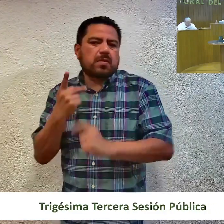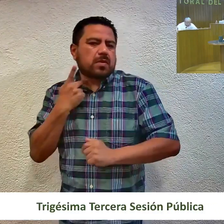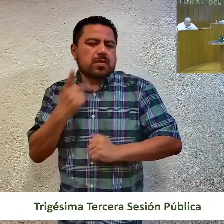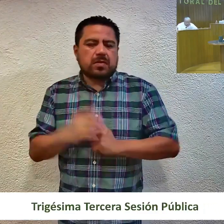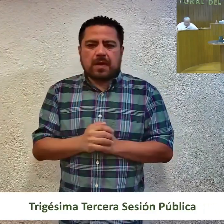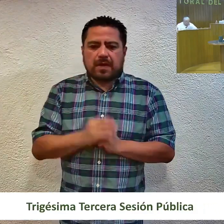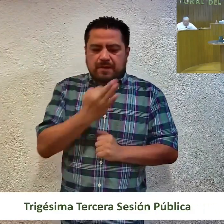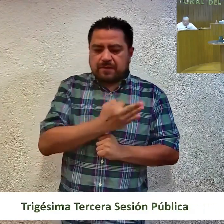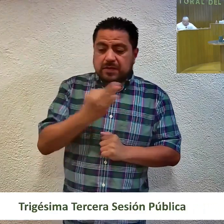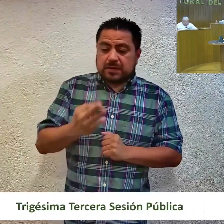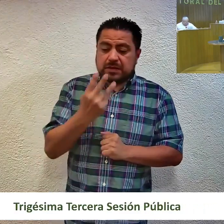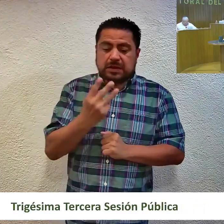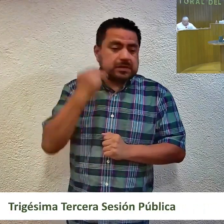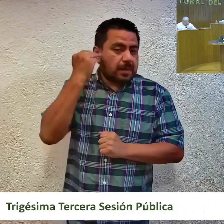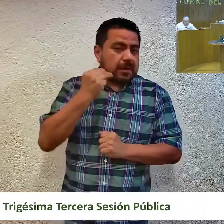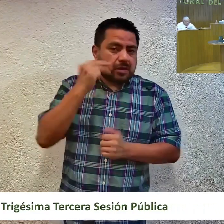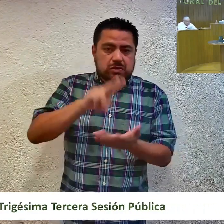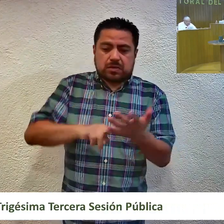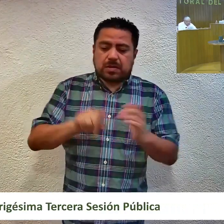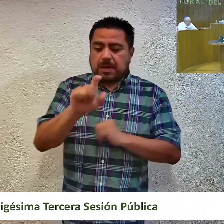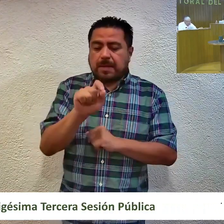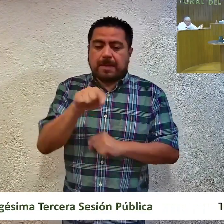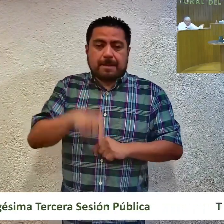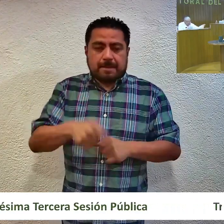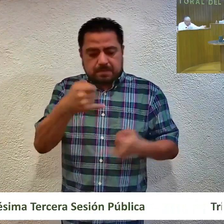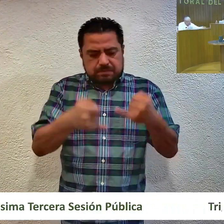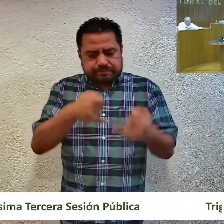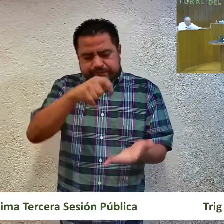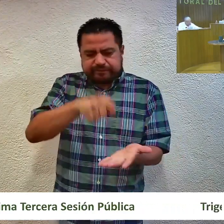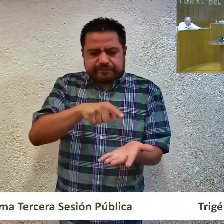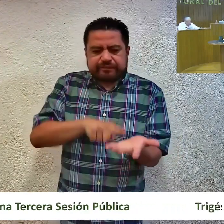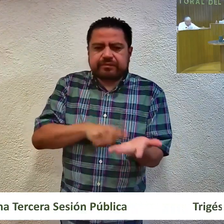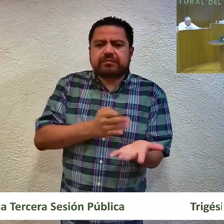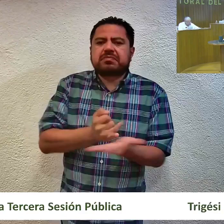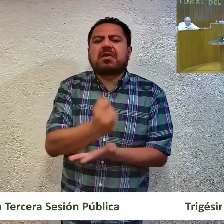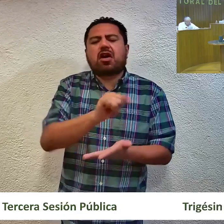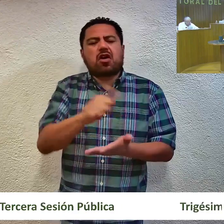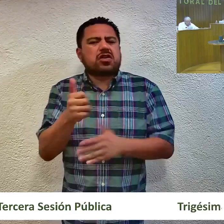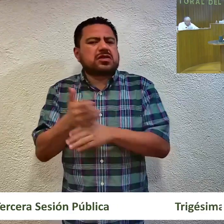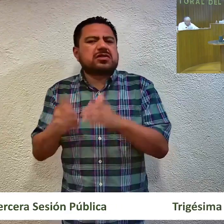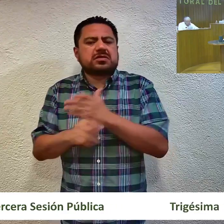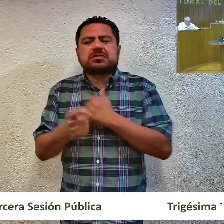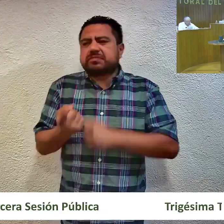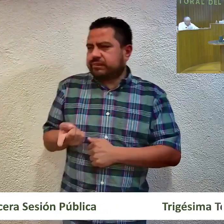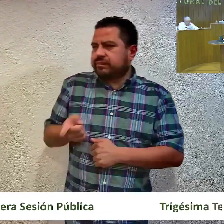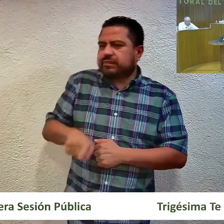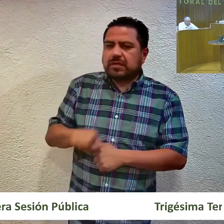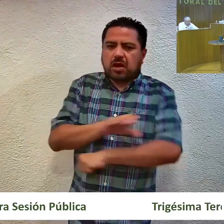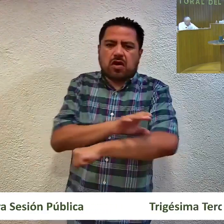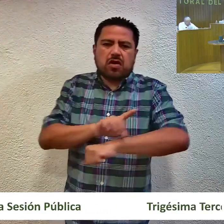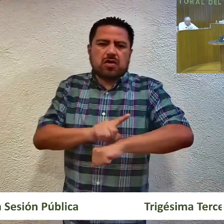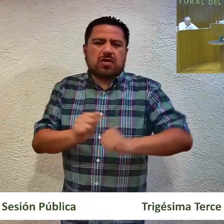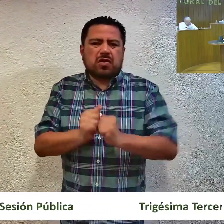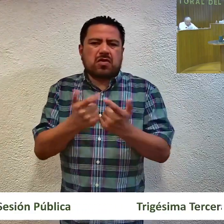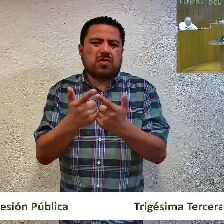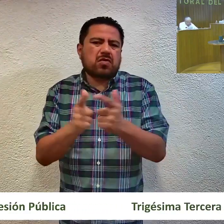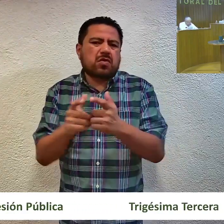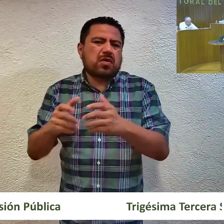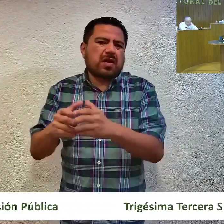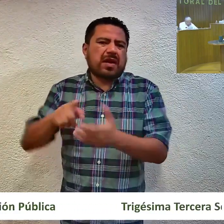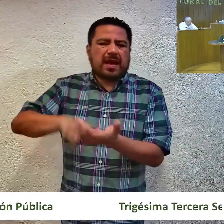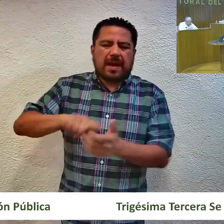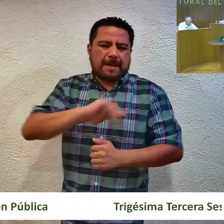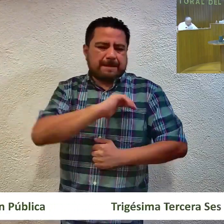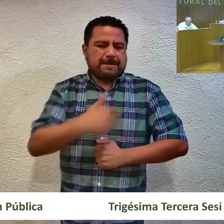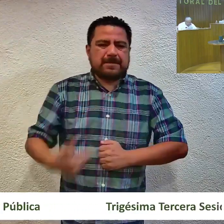Con fecha 3 de marzo del 2020, este tribunal electoral dictó sentencia en la que, dentro de otras cosas, ordenó al coordinador de la etnia en funciones de presidente del